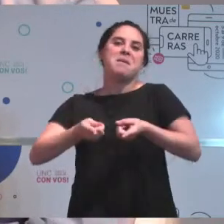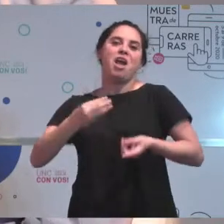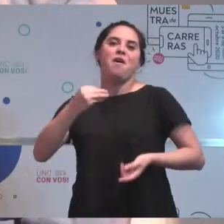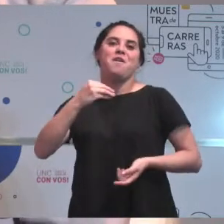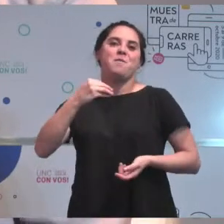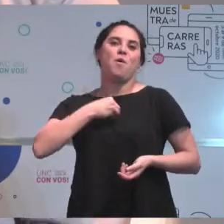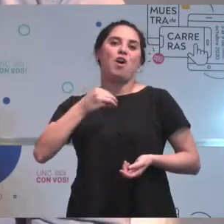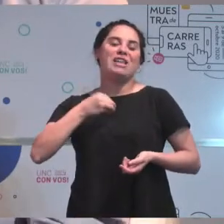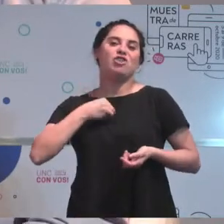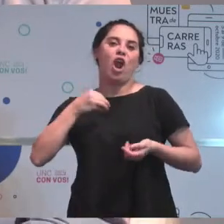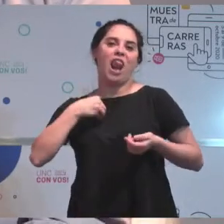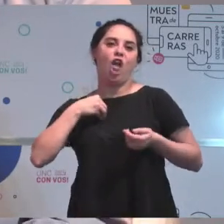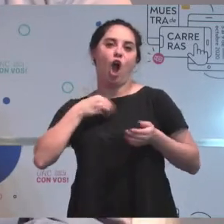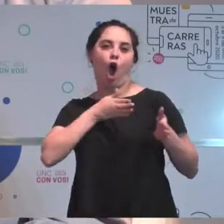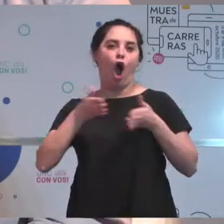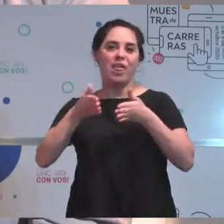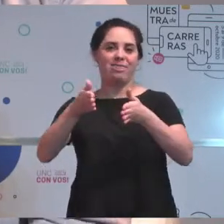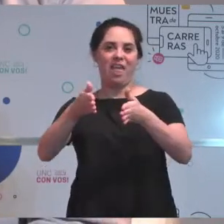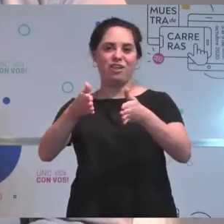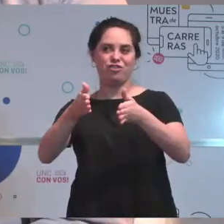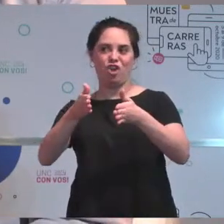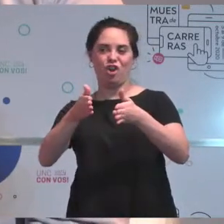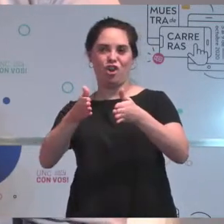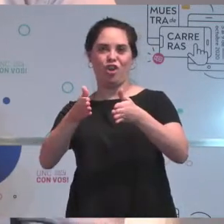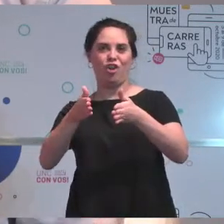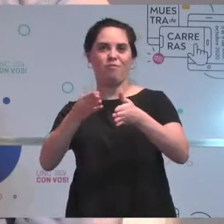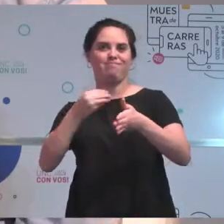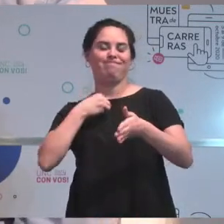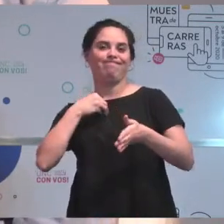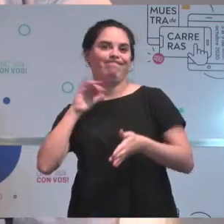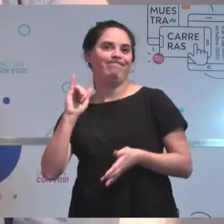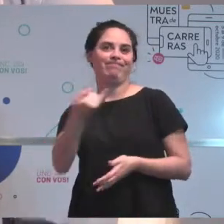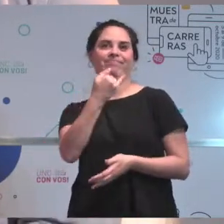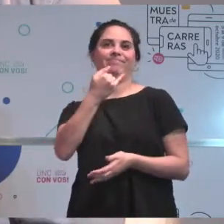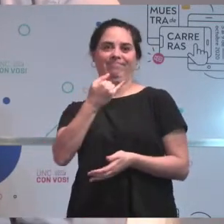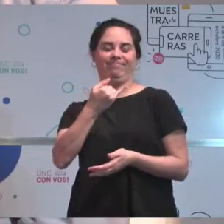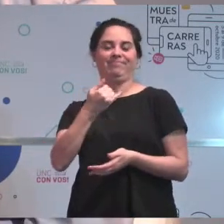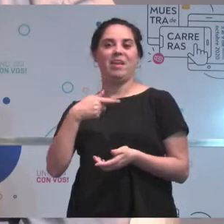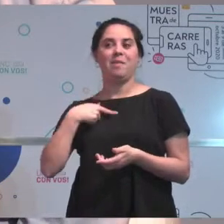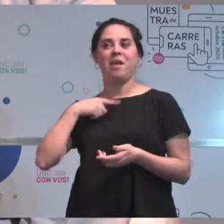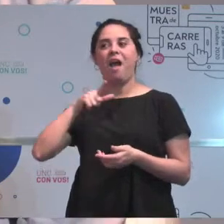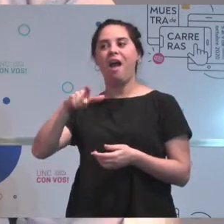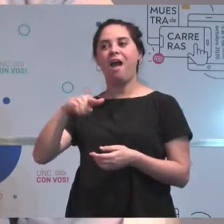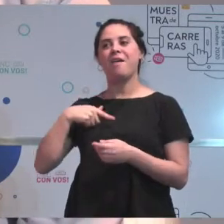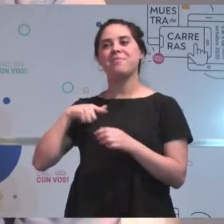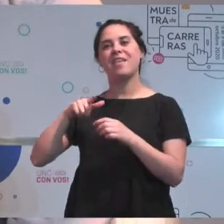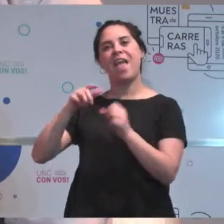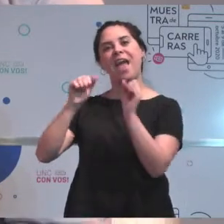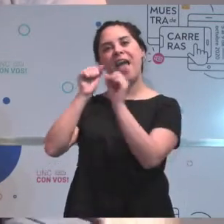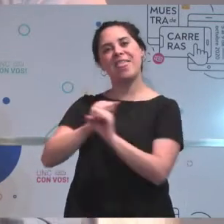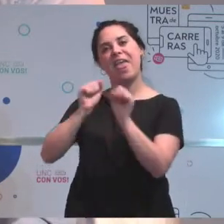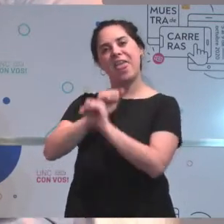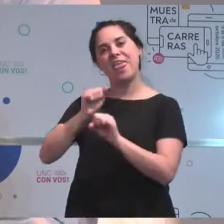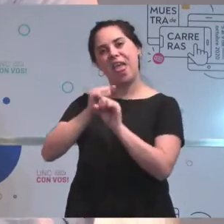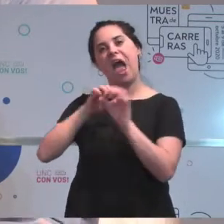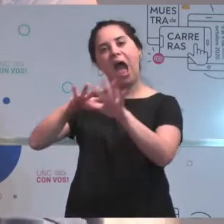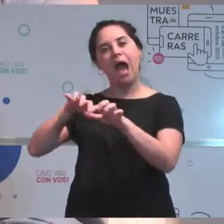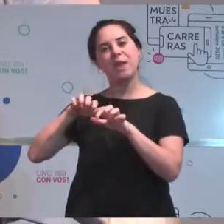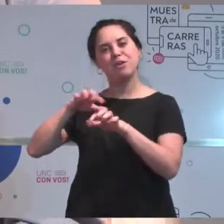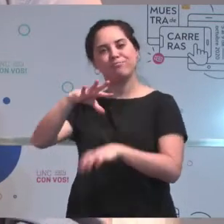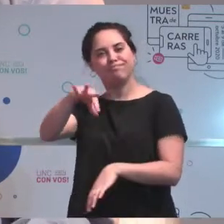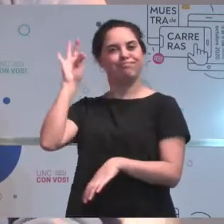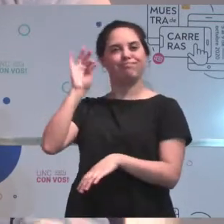y demás, para no errarle, de poder definir por ingeniería en agrimensura, que había sido una de las opciones en las cuales había